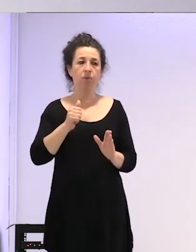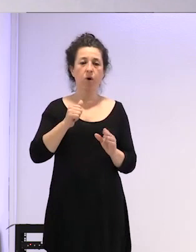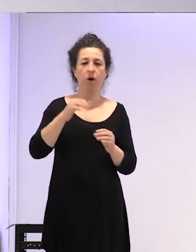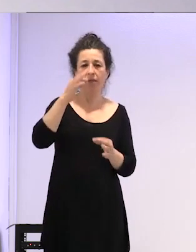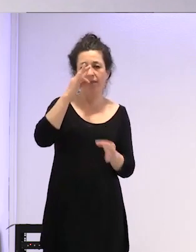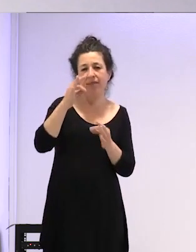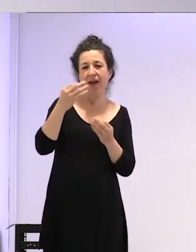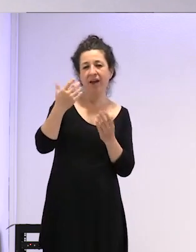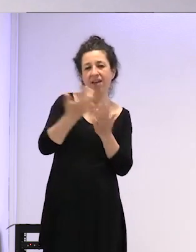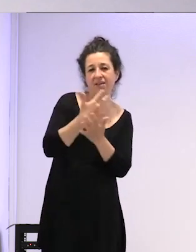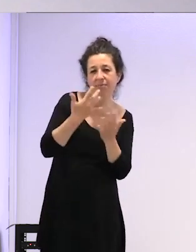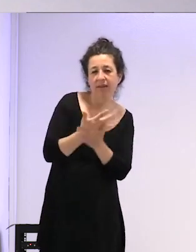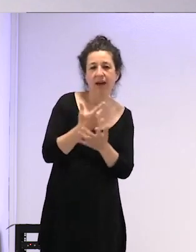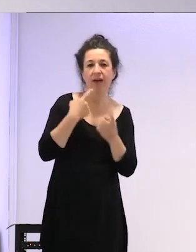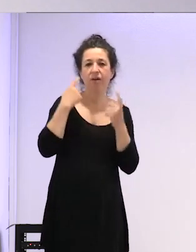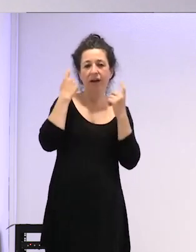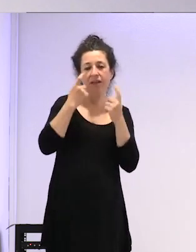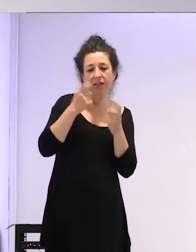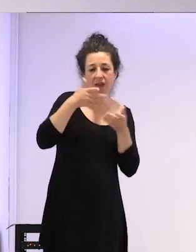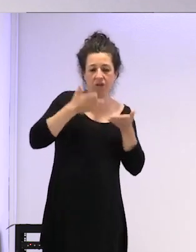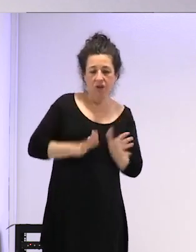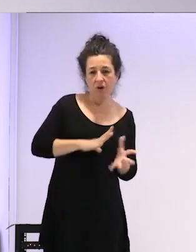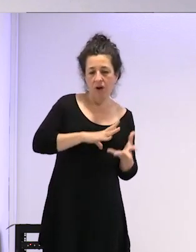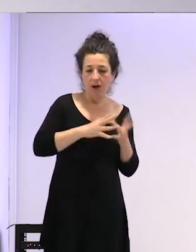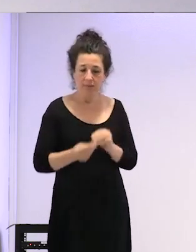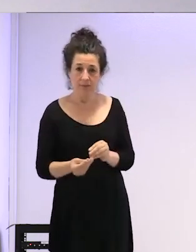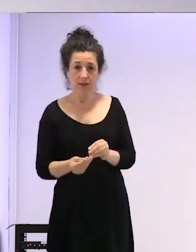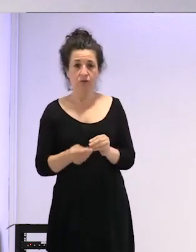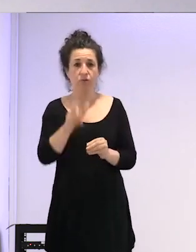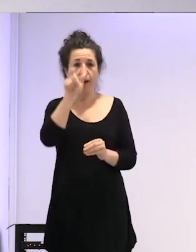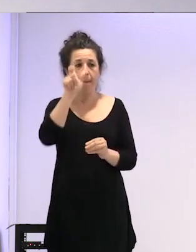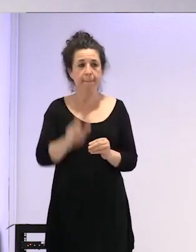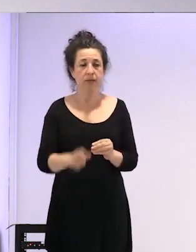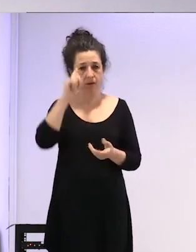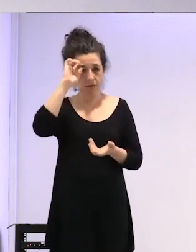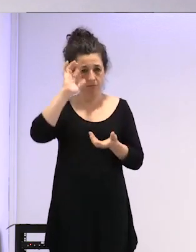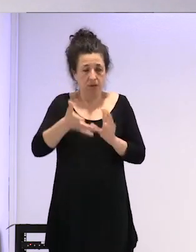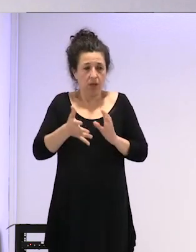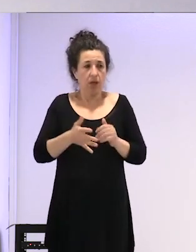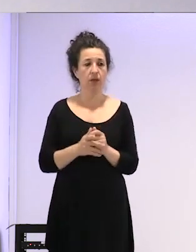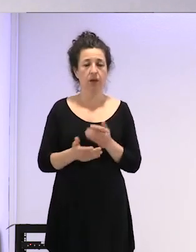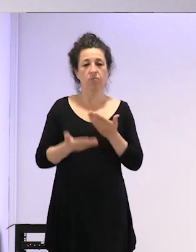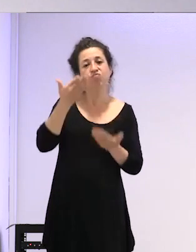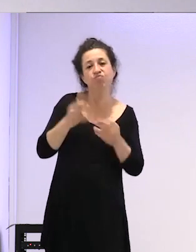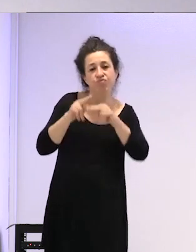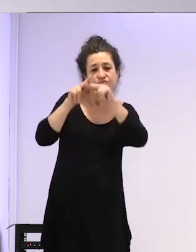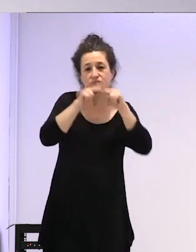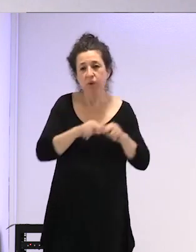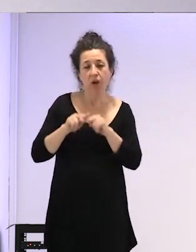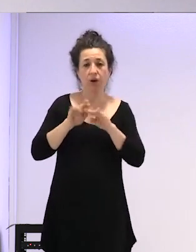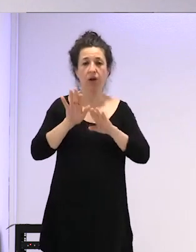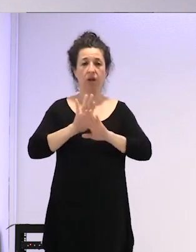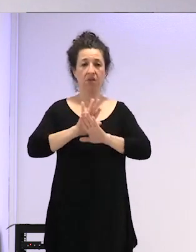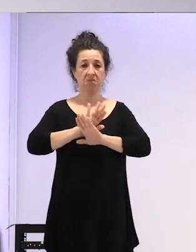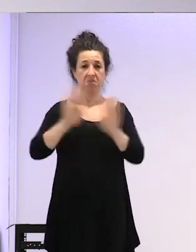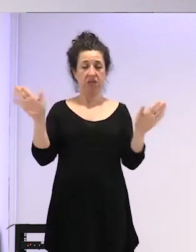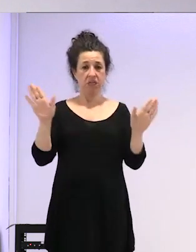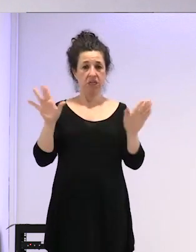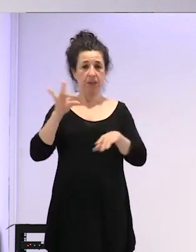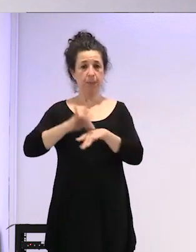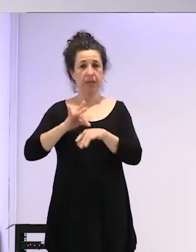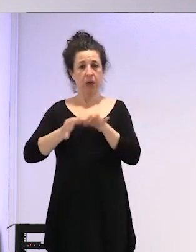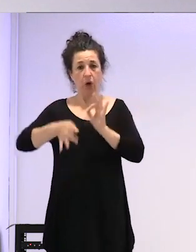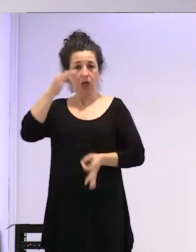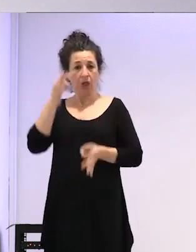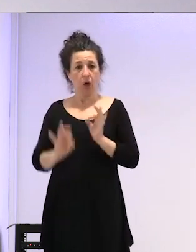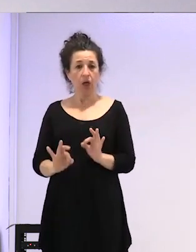que haya intentado adoptarse a él sino una persona pues en una psiquiatra que te ha valorado y evaluado y luego una endocrina